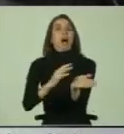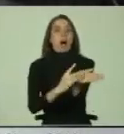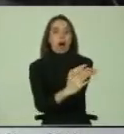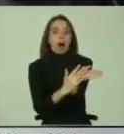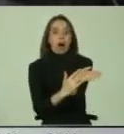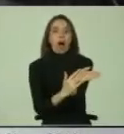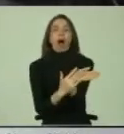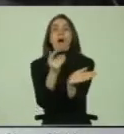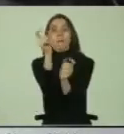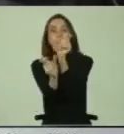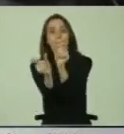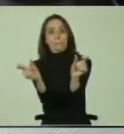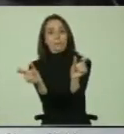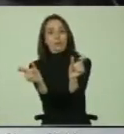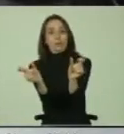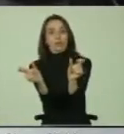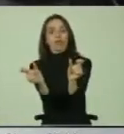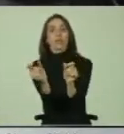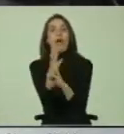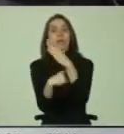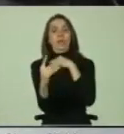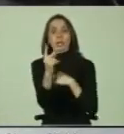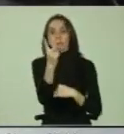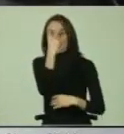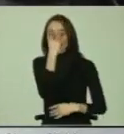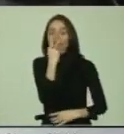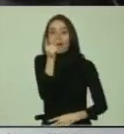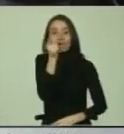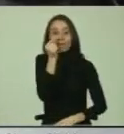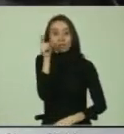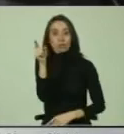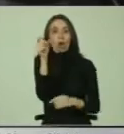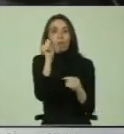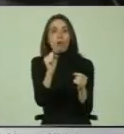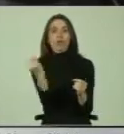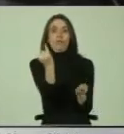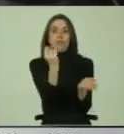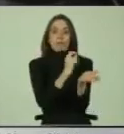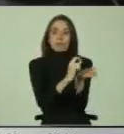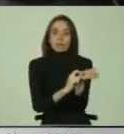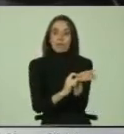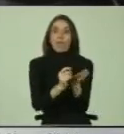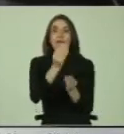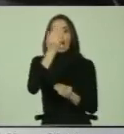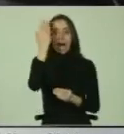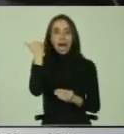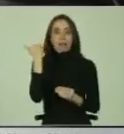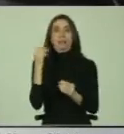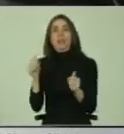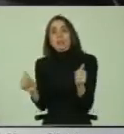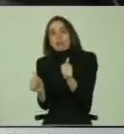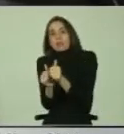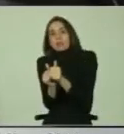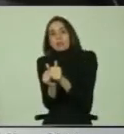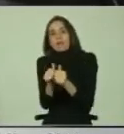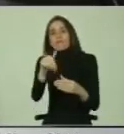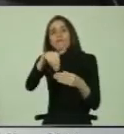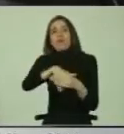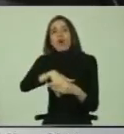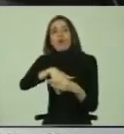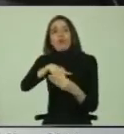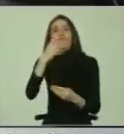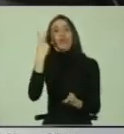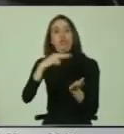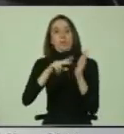mayor autonomía a las personas con discapacidad visual, las que hasta ese momento podían hacer uso del sufragio asistido establecido desde